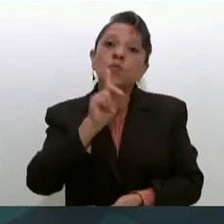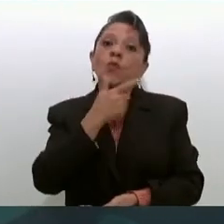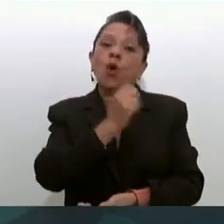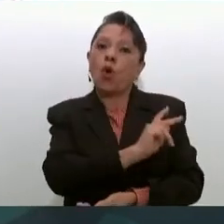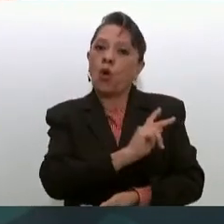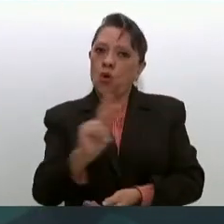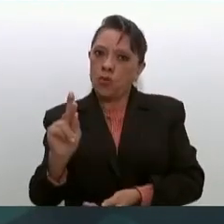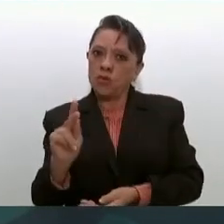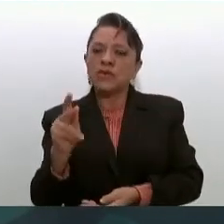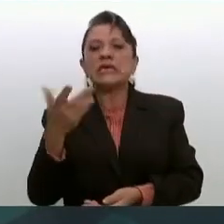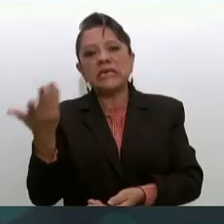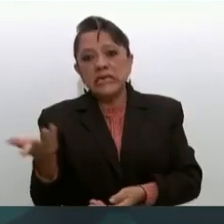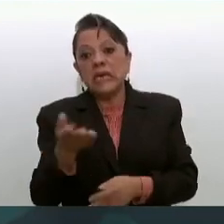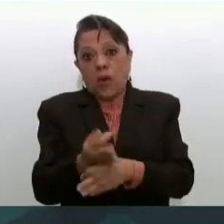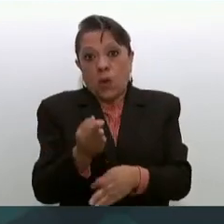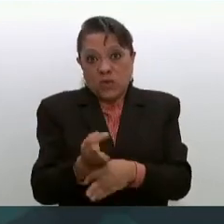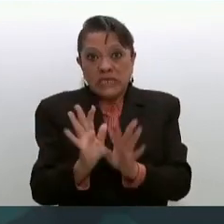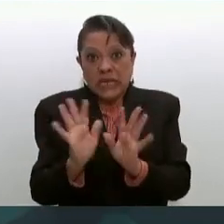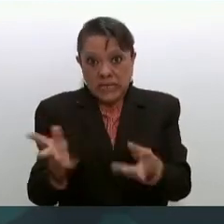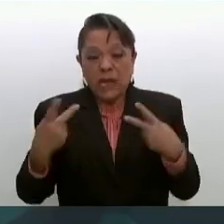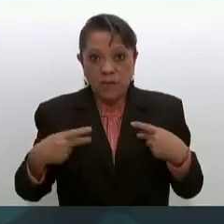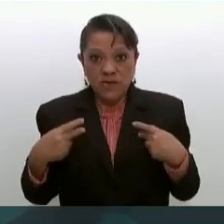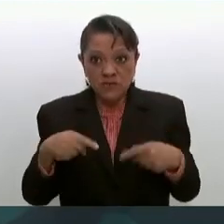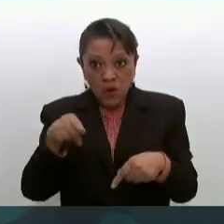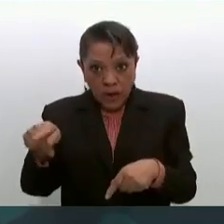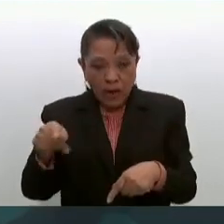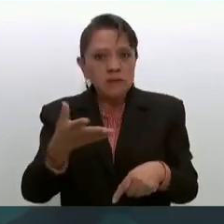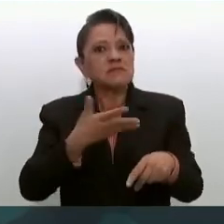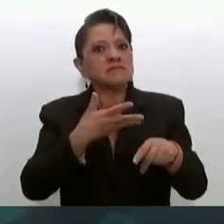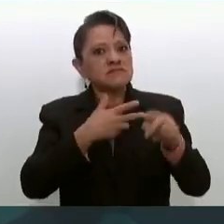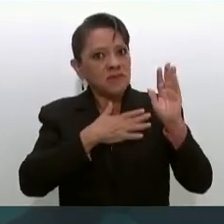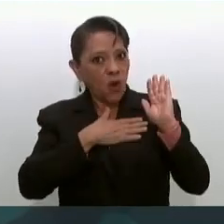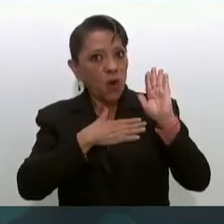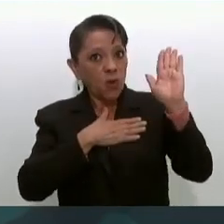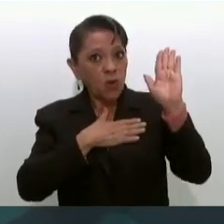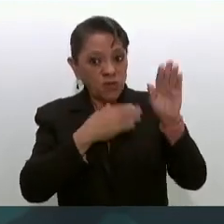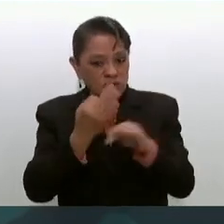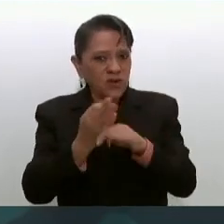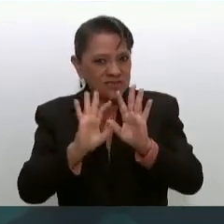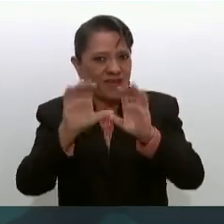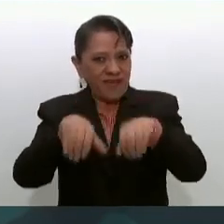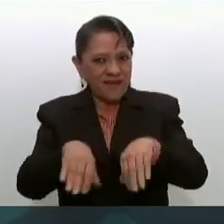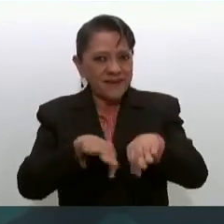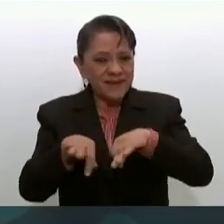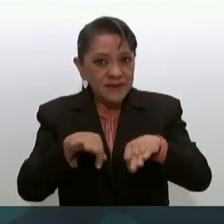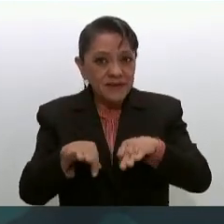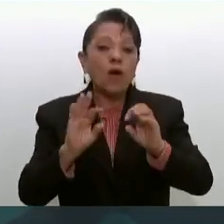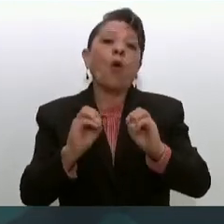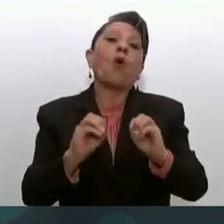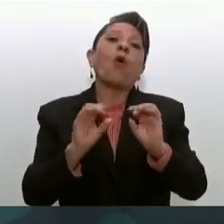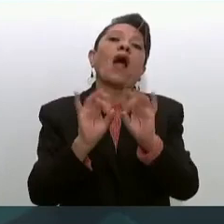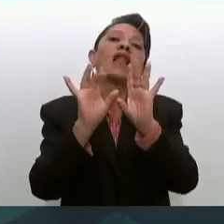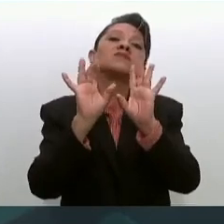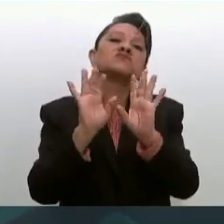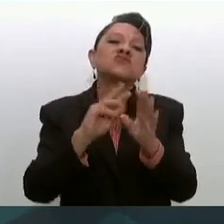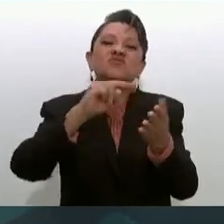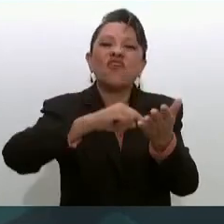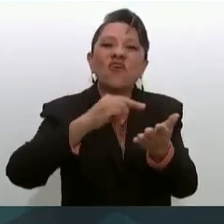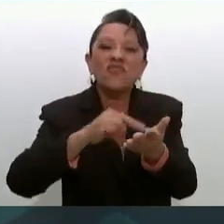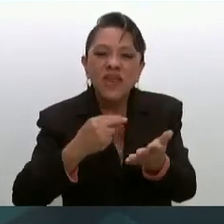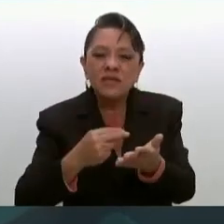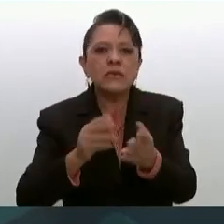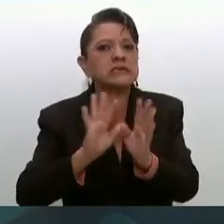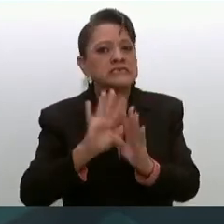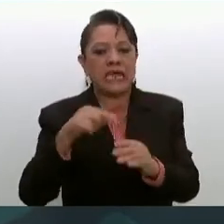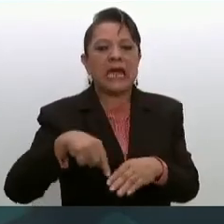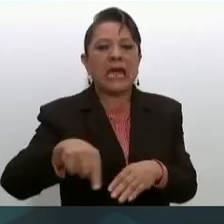también con el personal actual, a quienes tenemos el compromiso de quienes están de manera eventual o por contrato, basificarlos. Y a